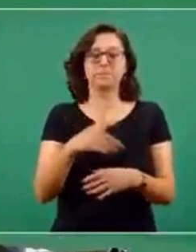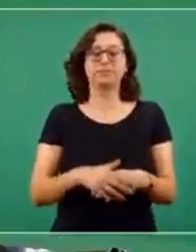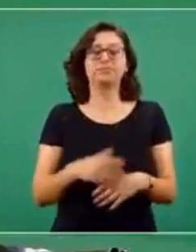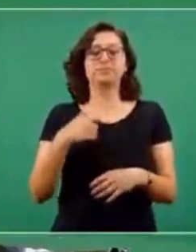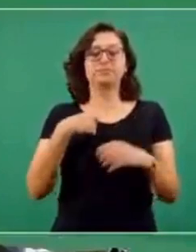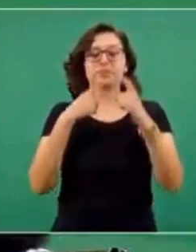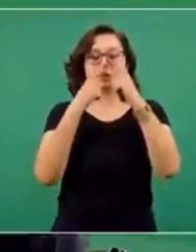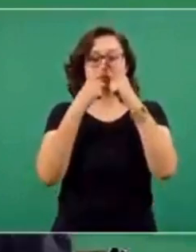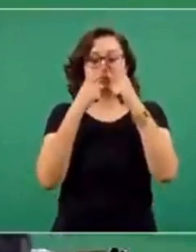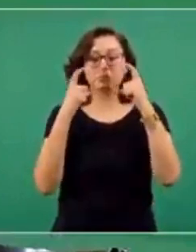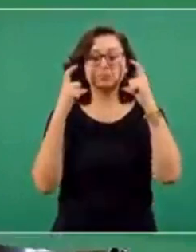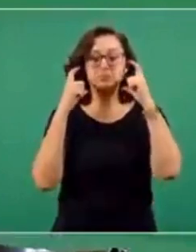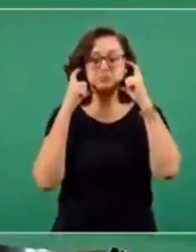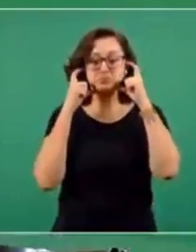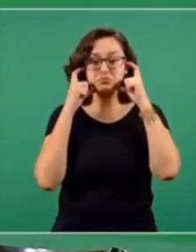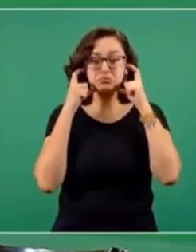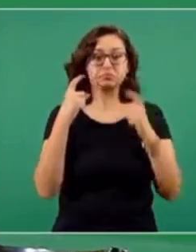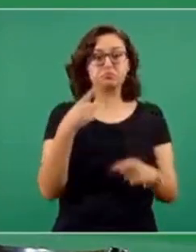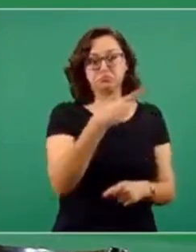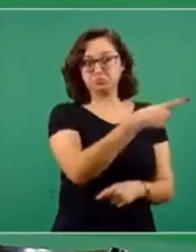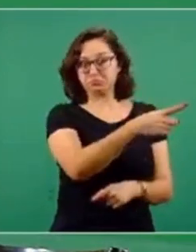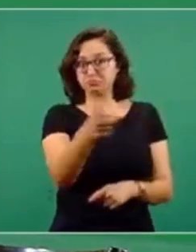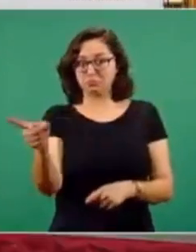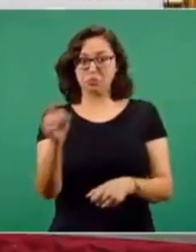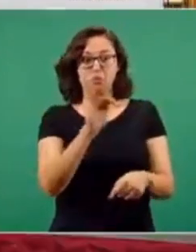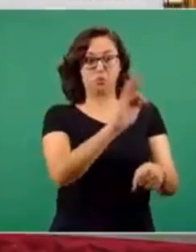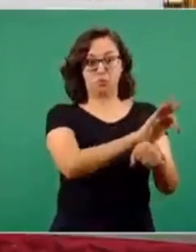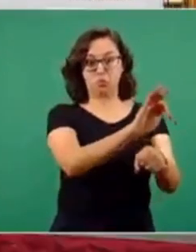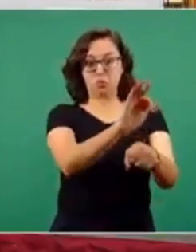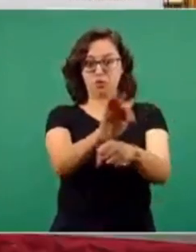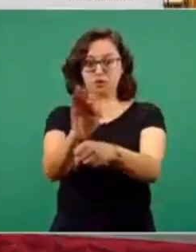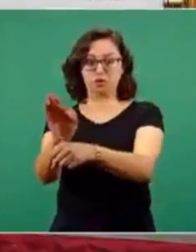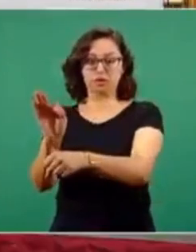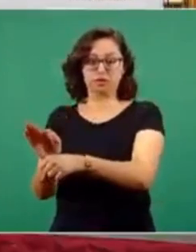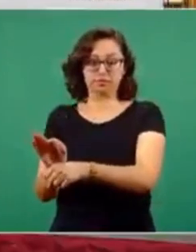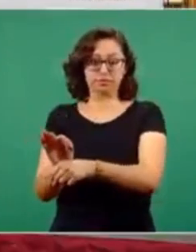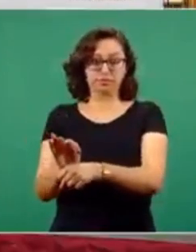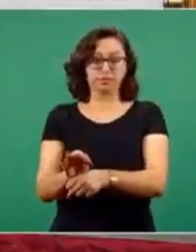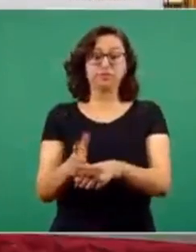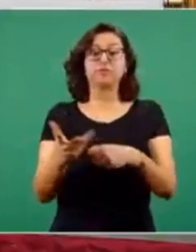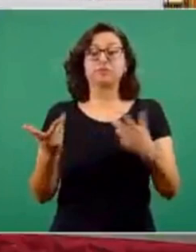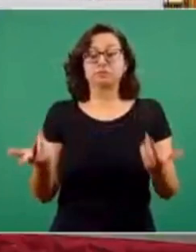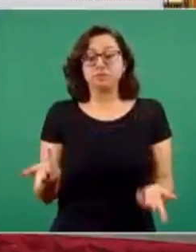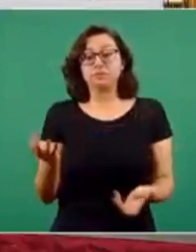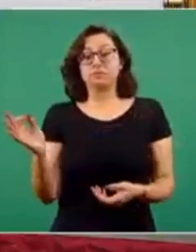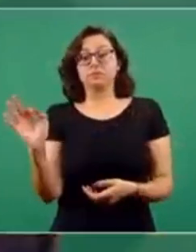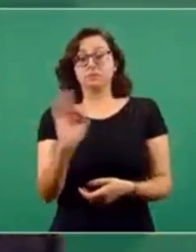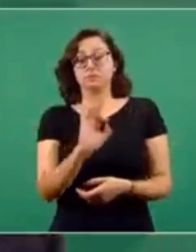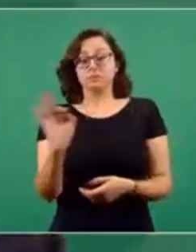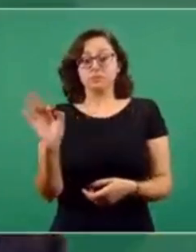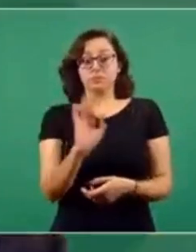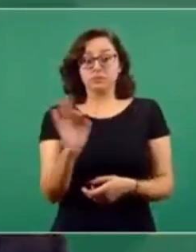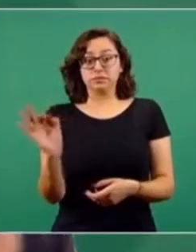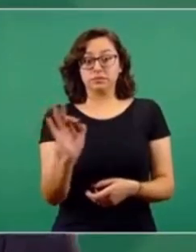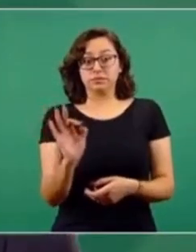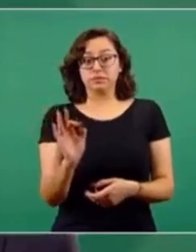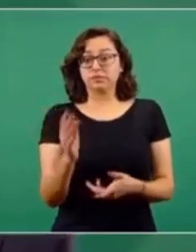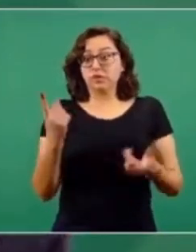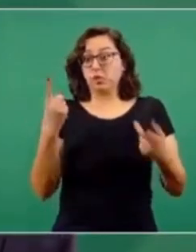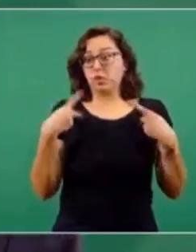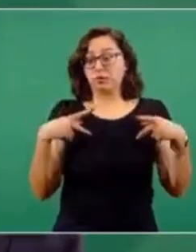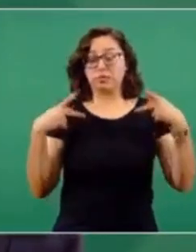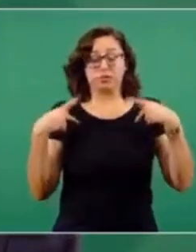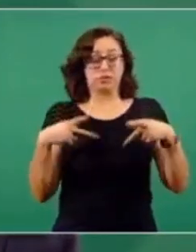lo pongo para proteger a todas las demás personas, en la medida en que puede ser que una persona no sepa en qué